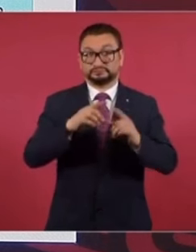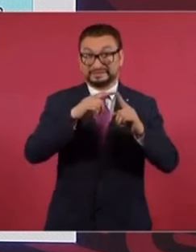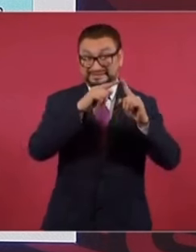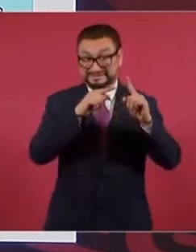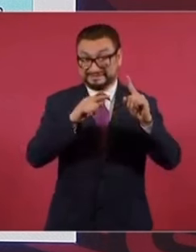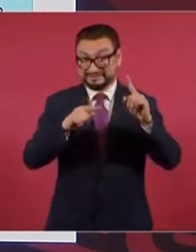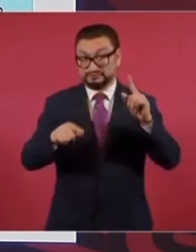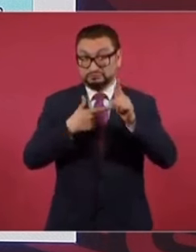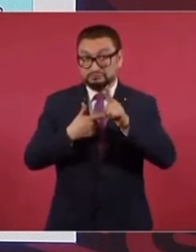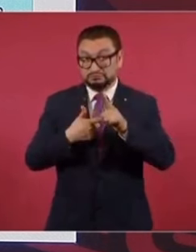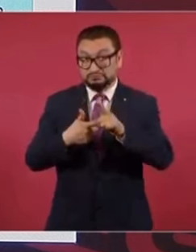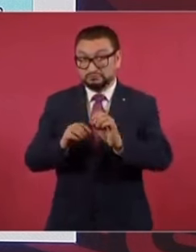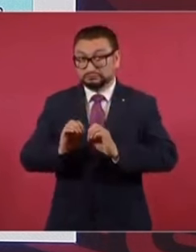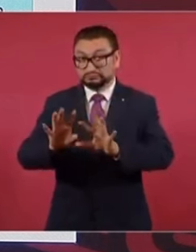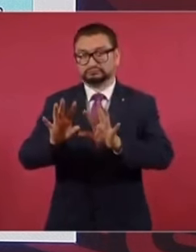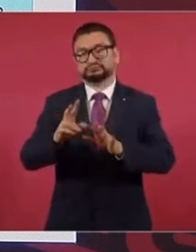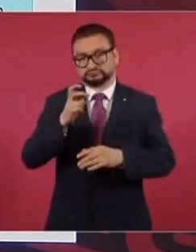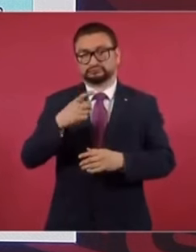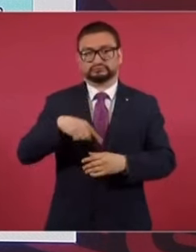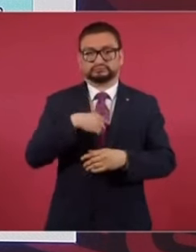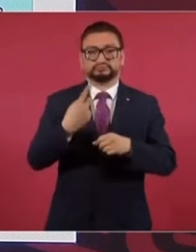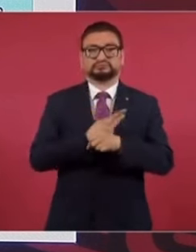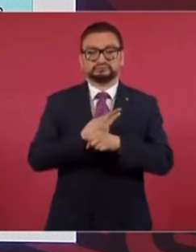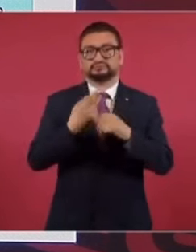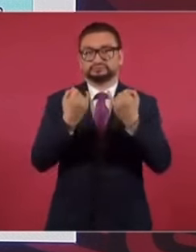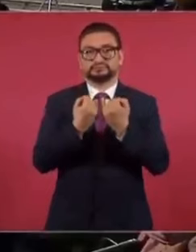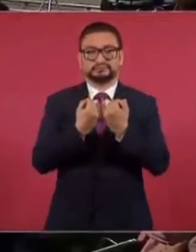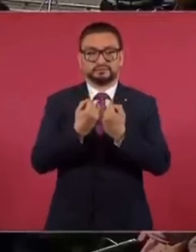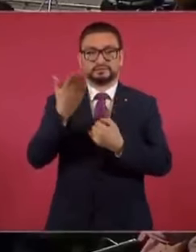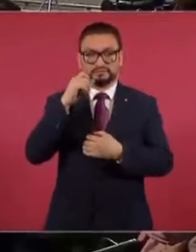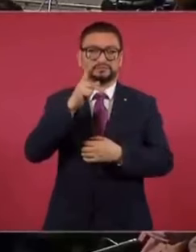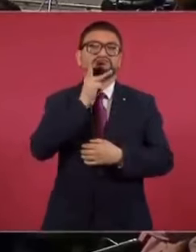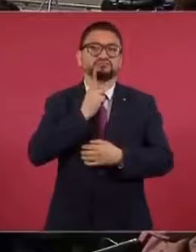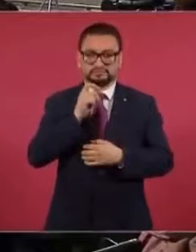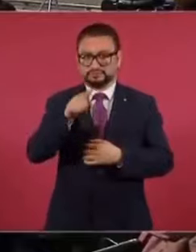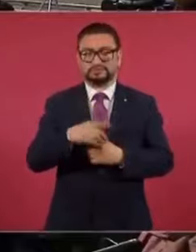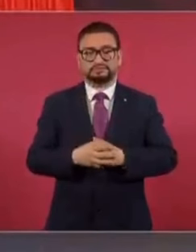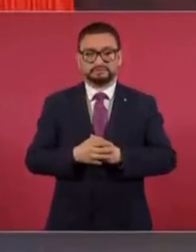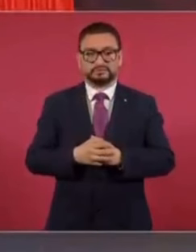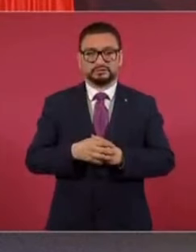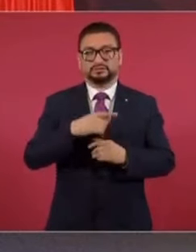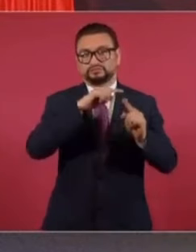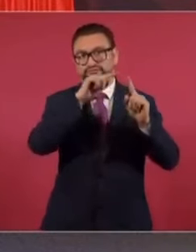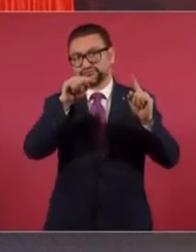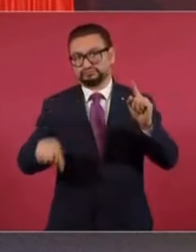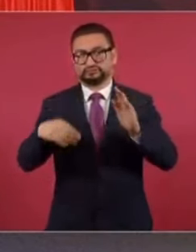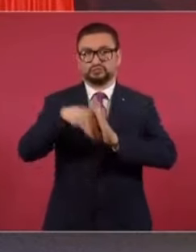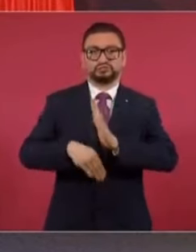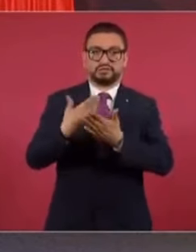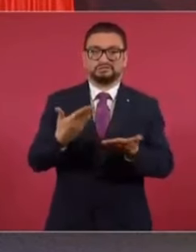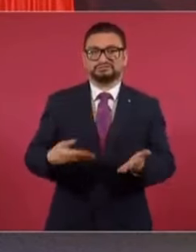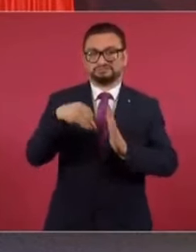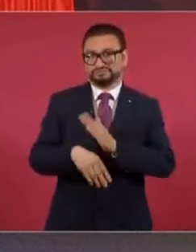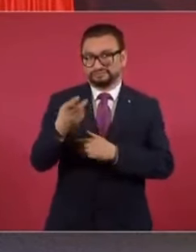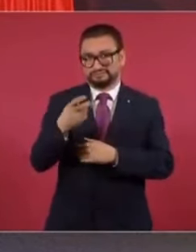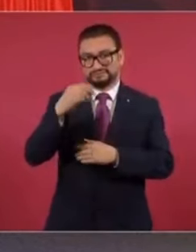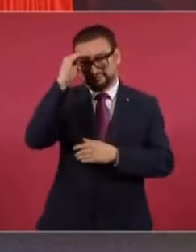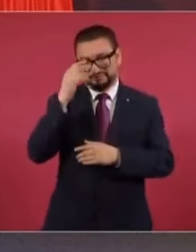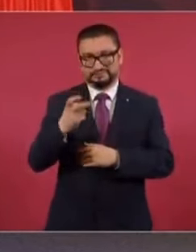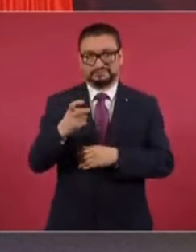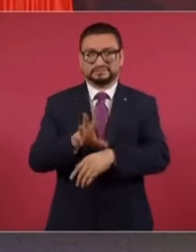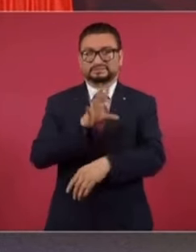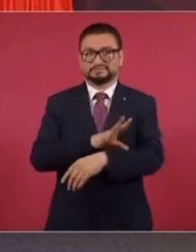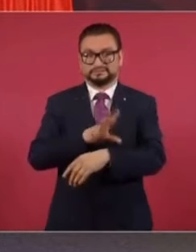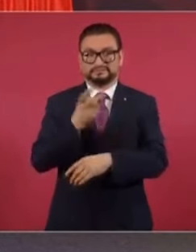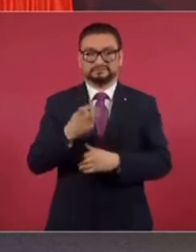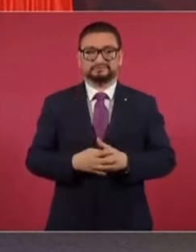tendencia, y esto nos pasó igual en el caso del petróleo, íbamos a estar aquí hoy en generación de energía.